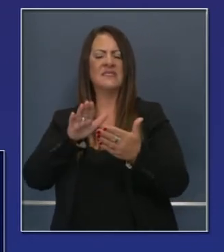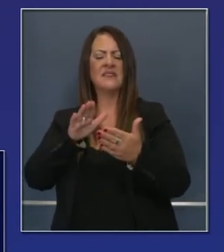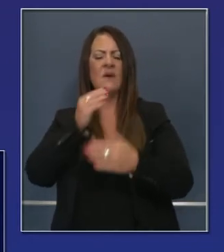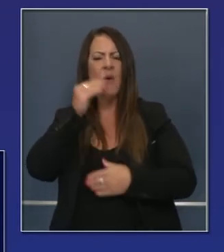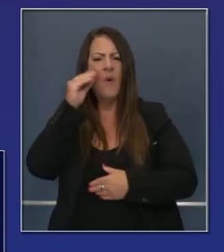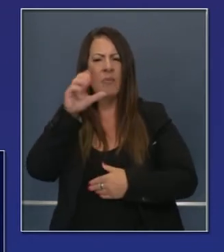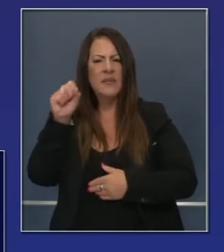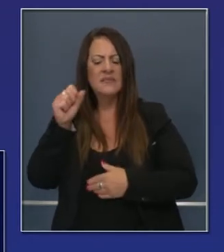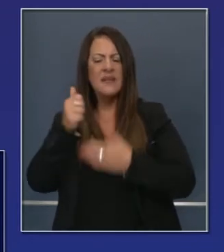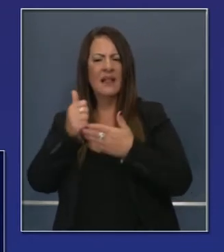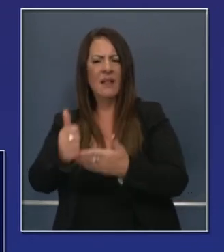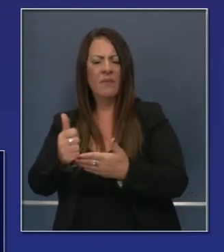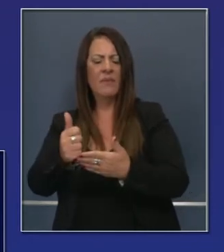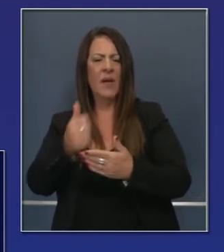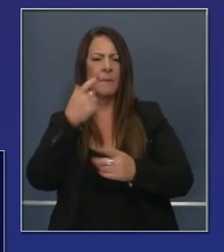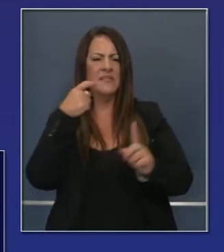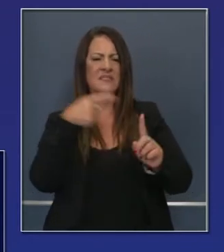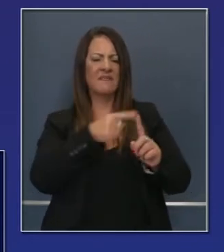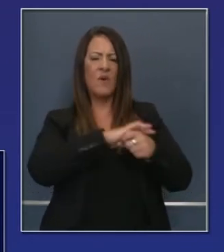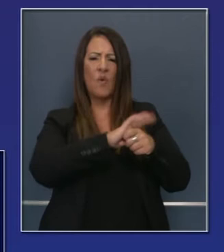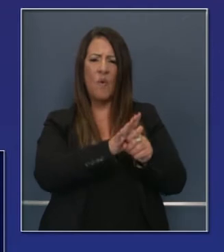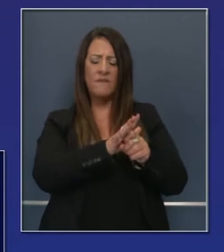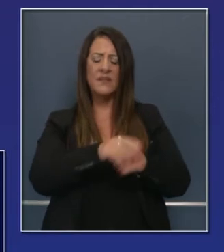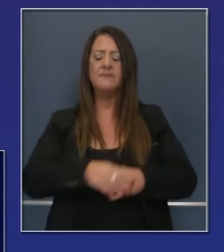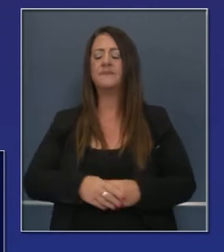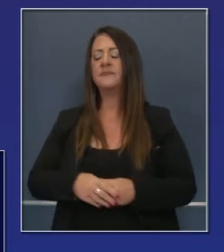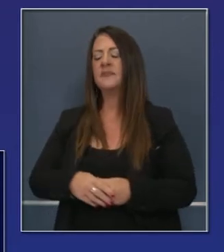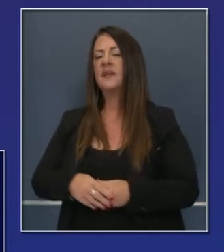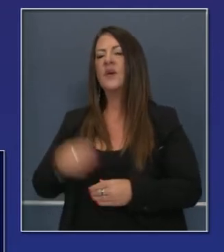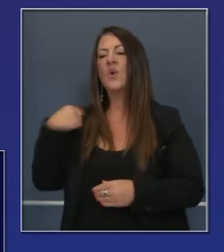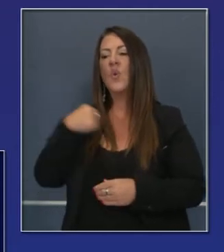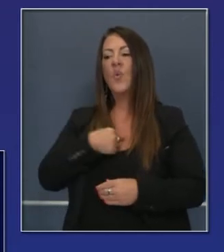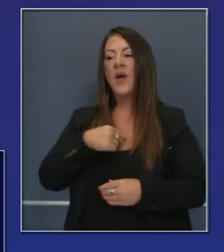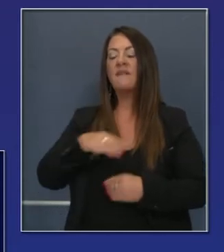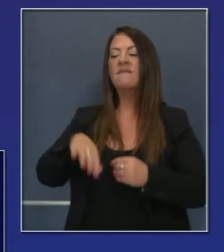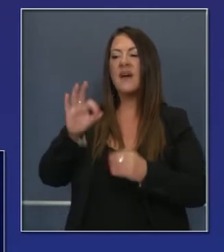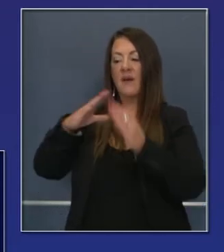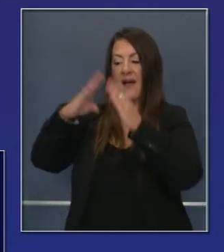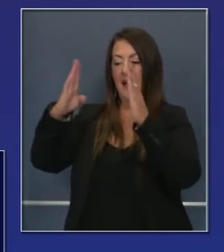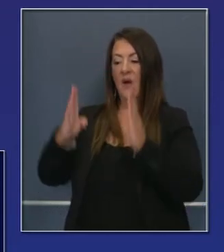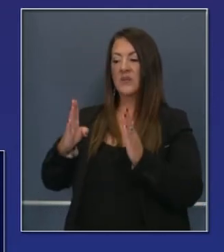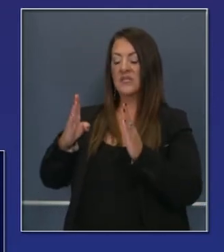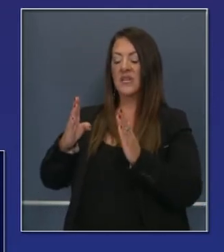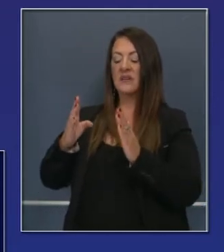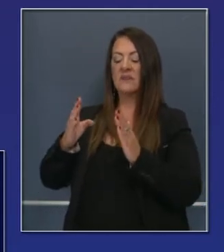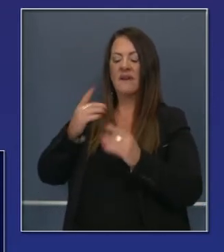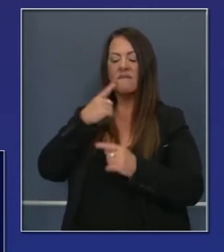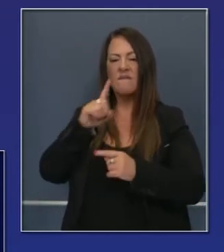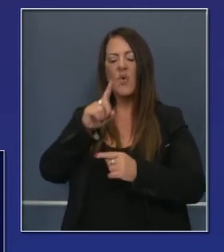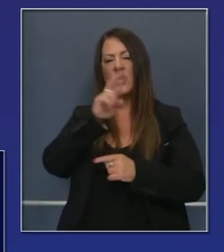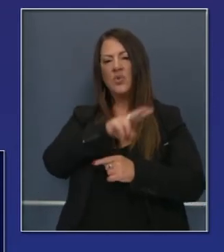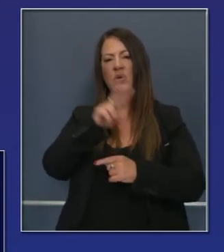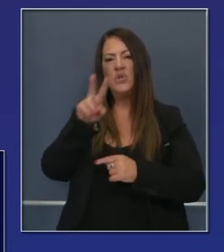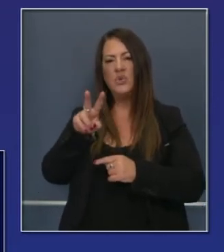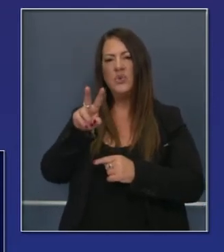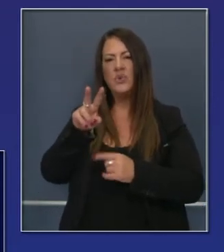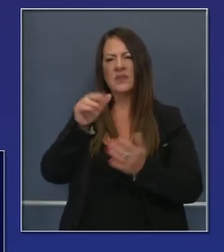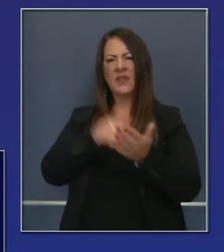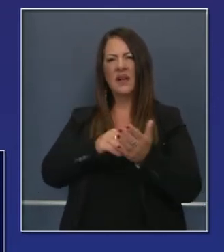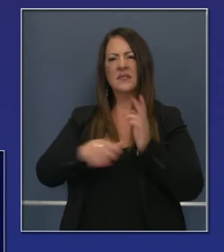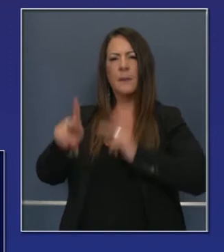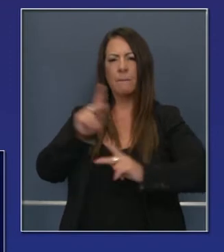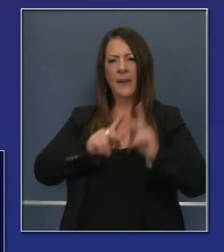en lo que tiene que ver con los desalojados. Y hemos proporcionado vivienda para 22 mil personas solamente en los últimos meses,